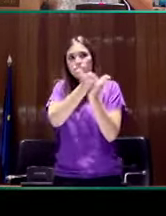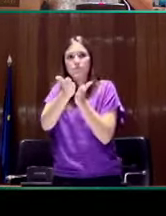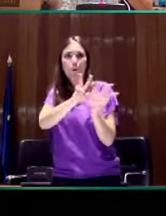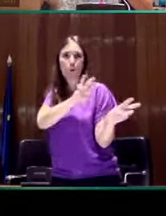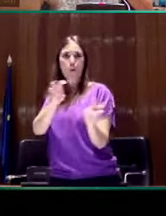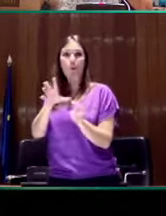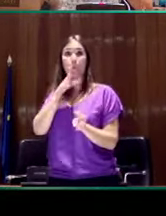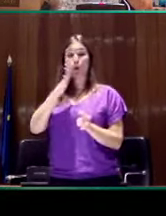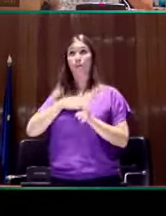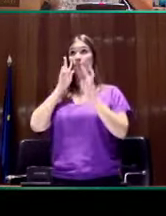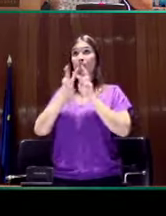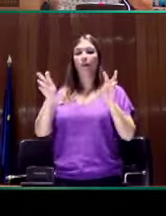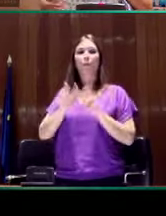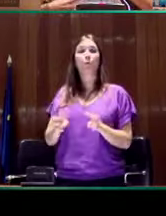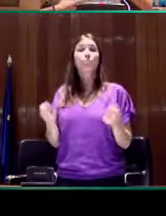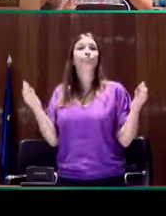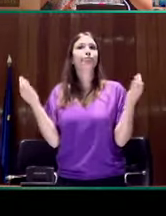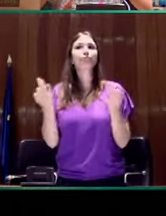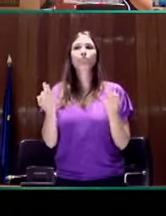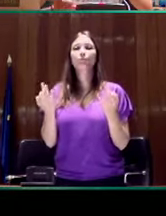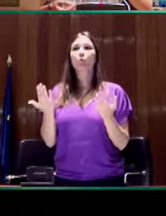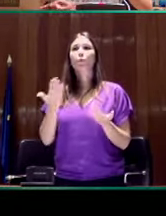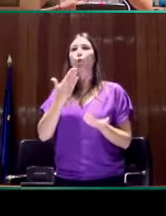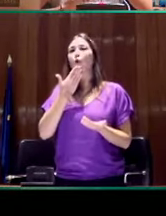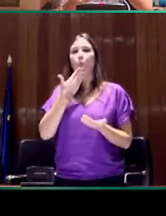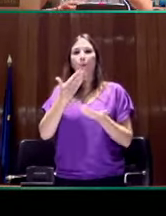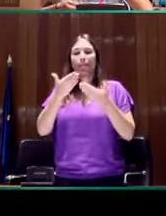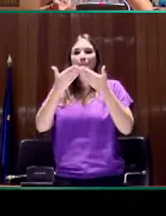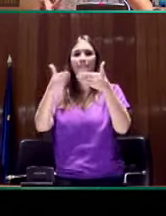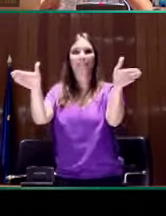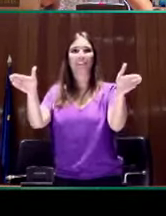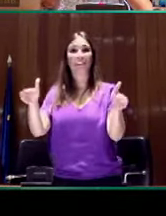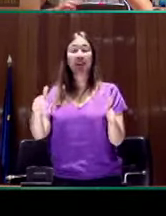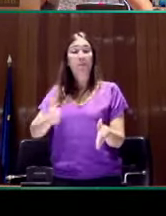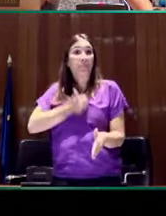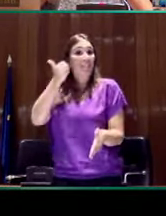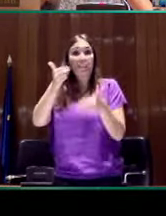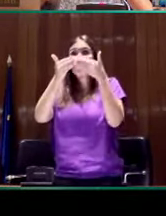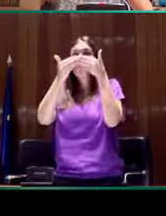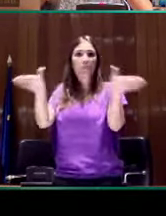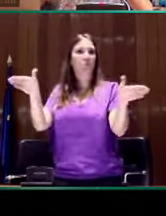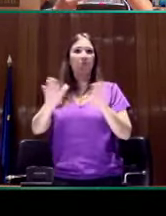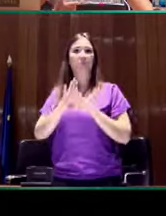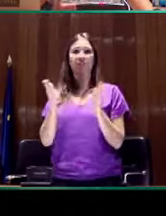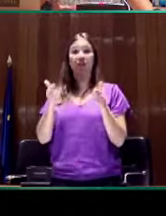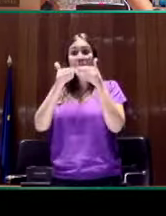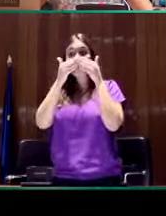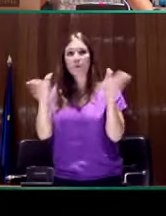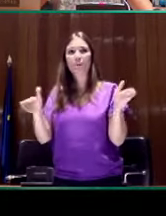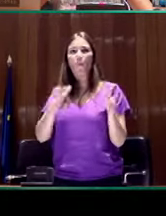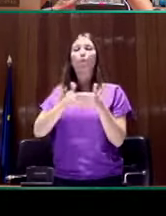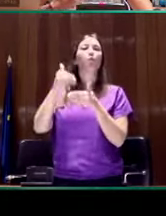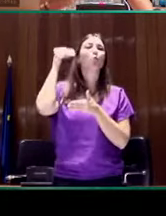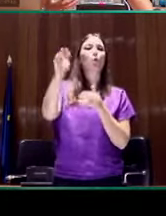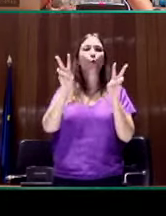puesto que esta investigación no es más que una llave que se a nosotros se nos ha abierto para recorrer nuevos